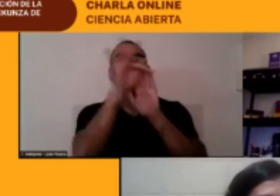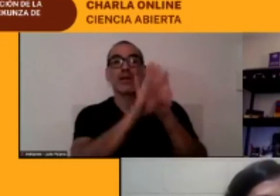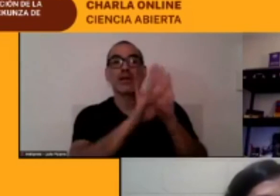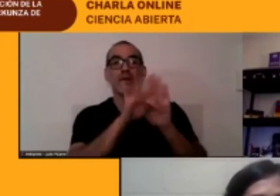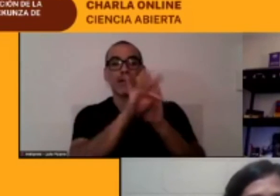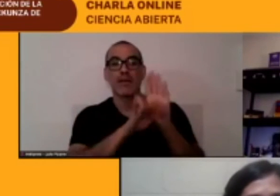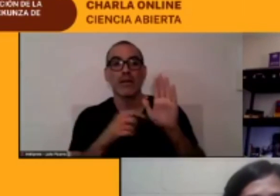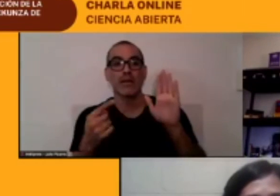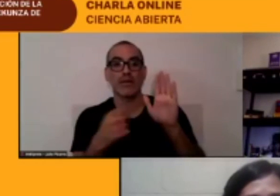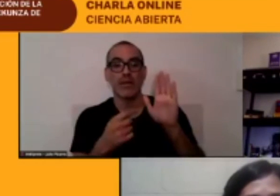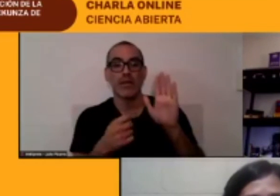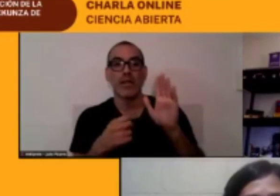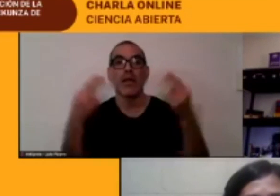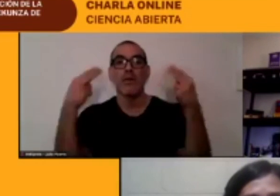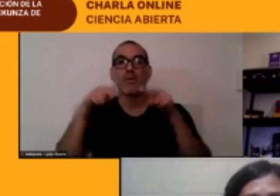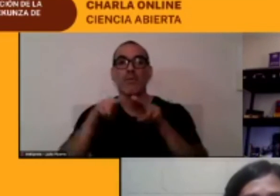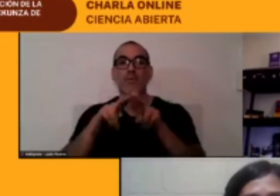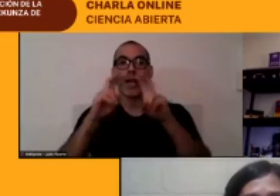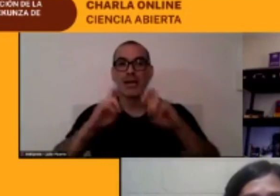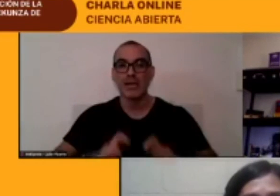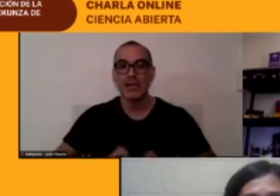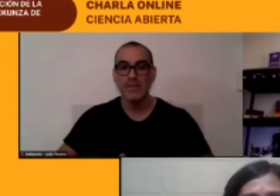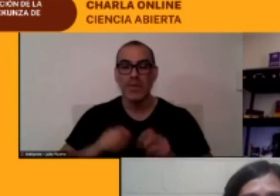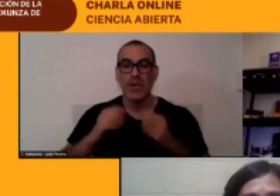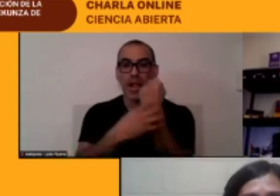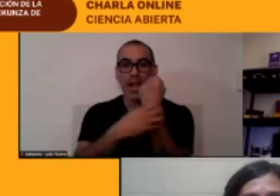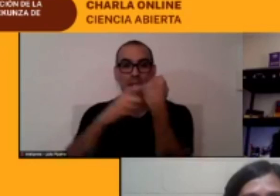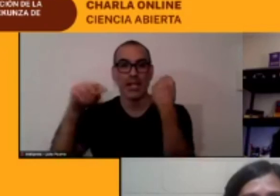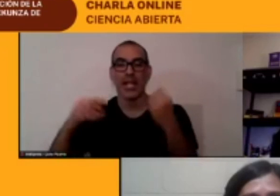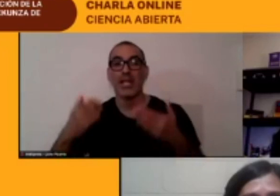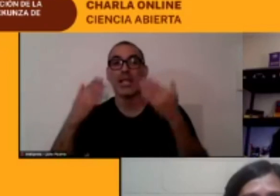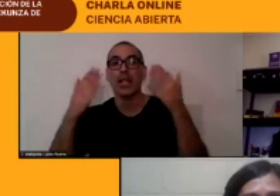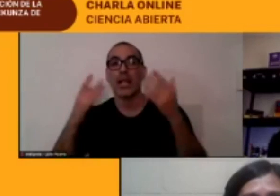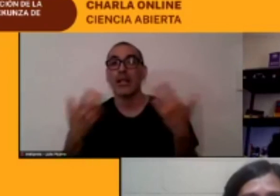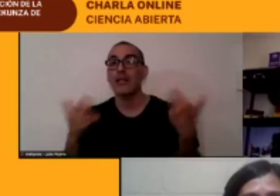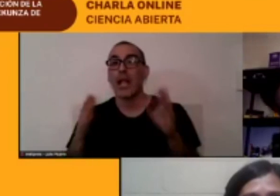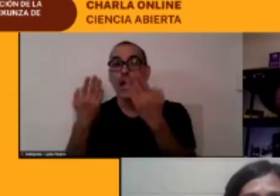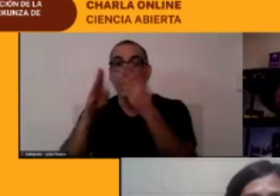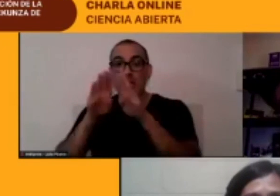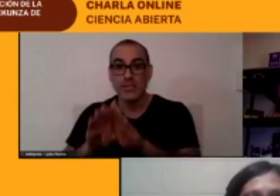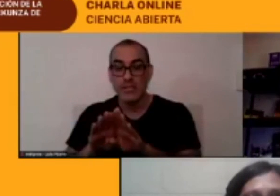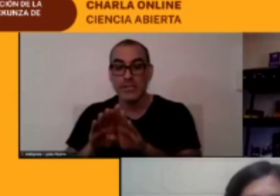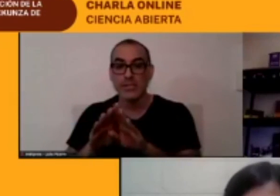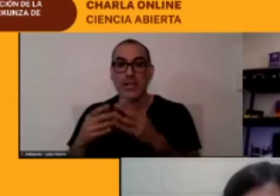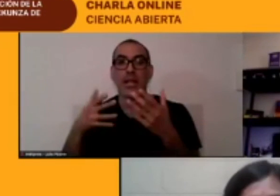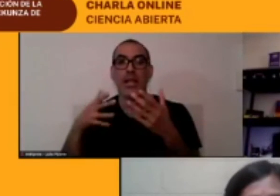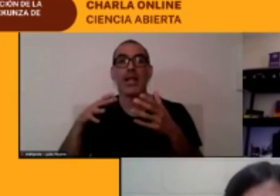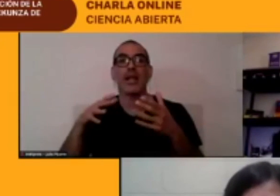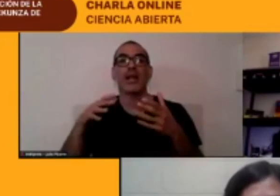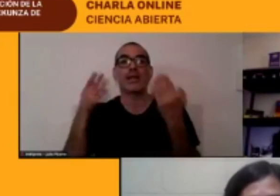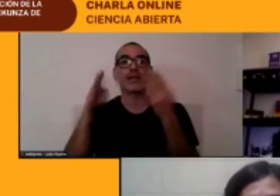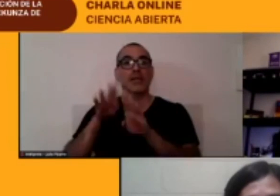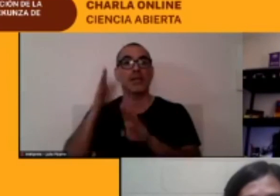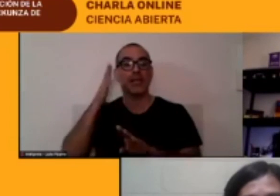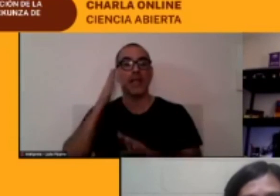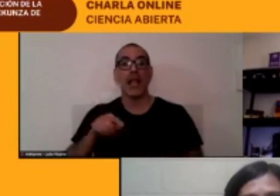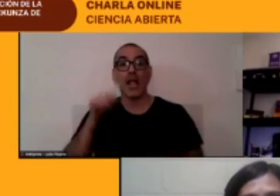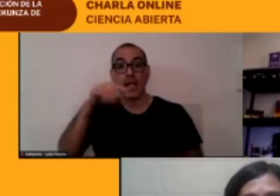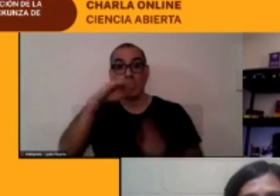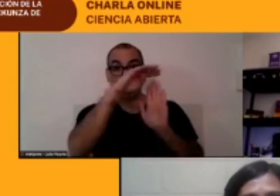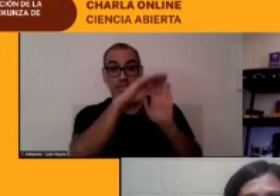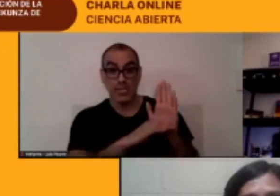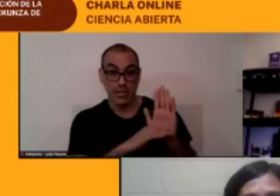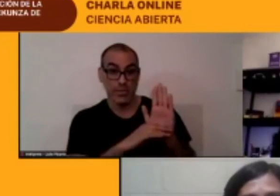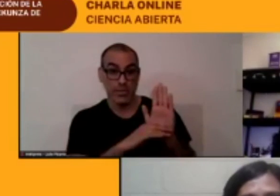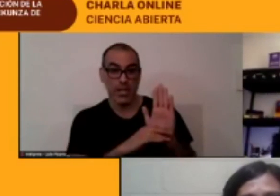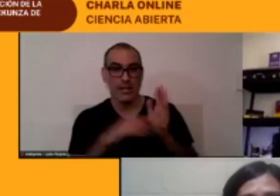Explora Atacama así que ya vamos a ir dando cierre a esta actividad quiero contarles también que este programa Ciencia Abierta como